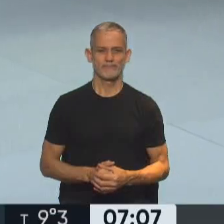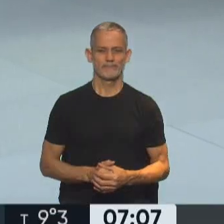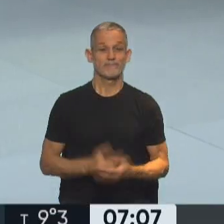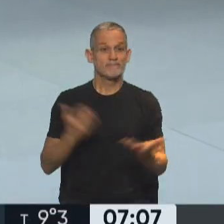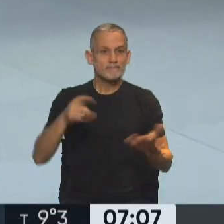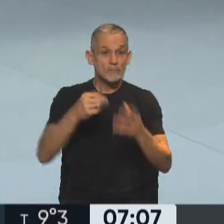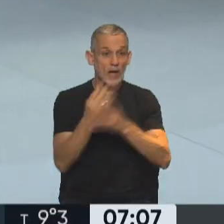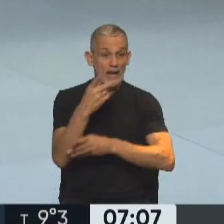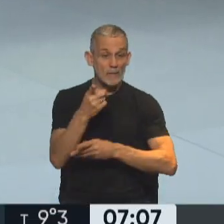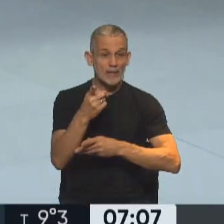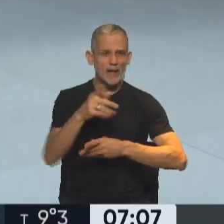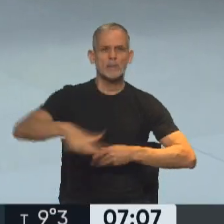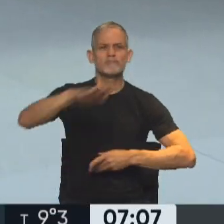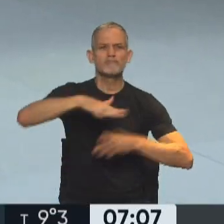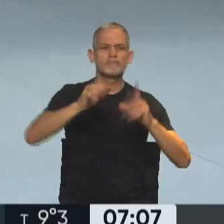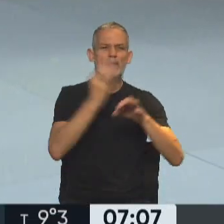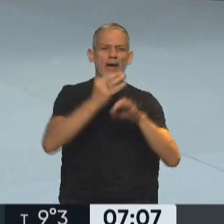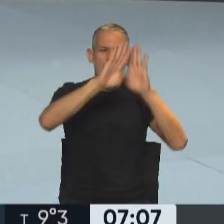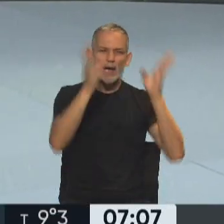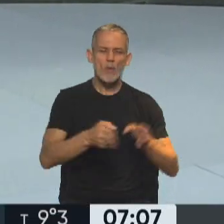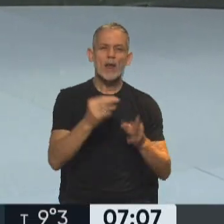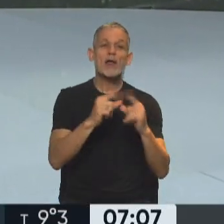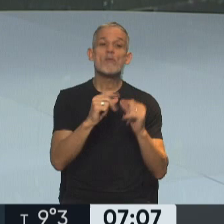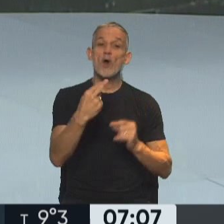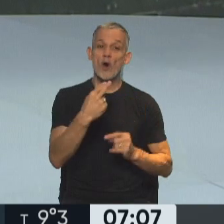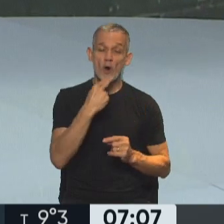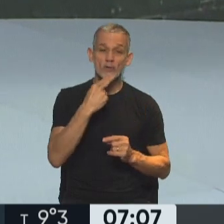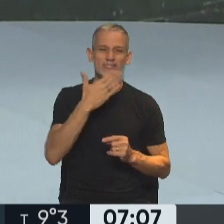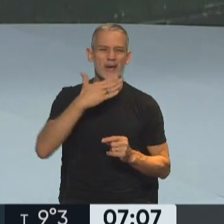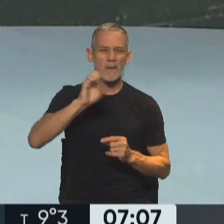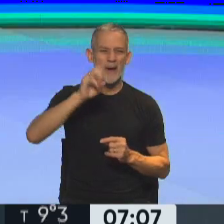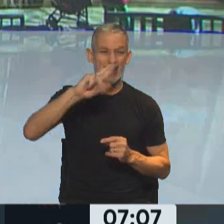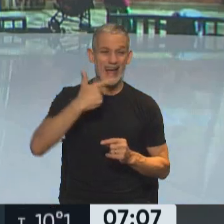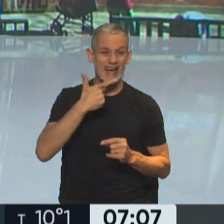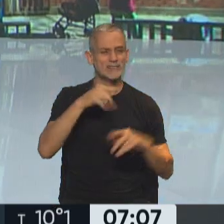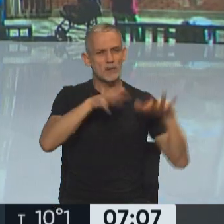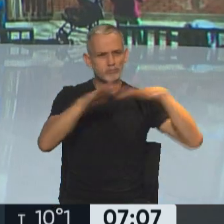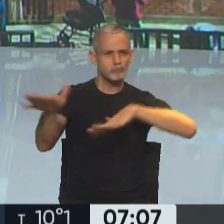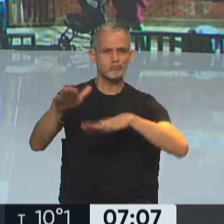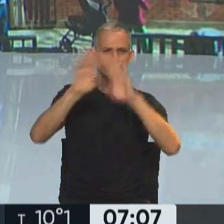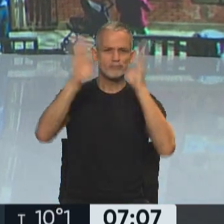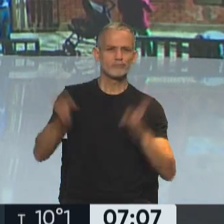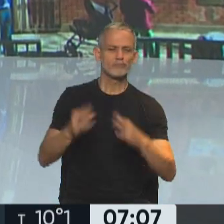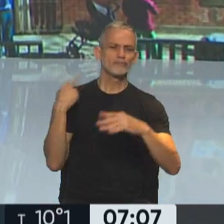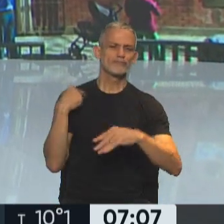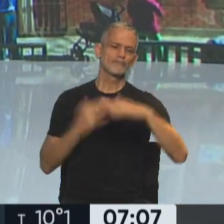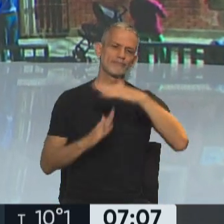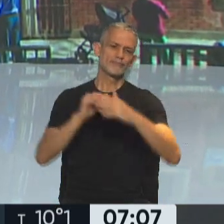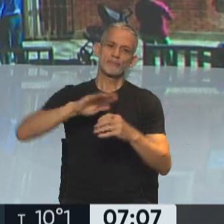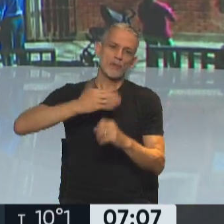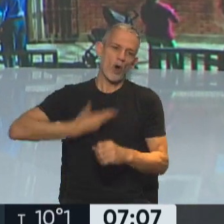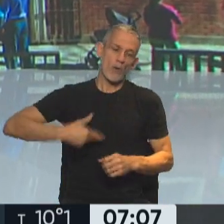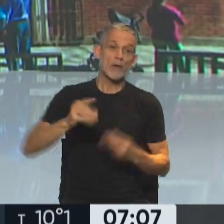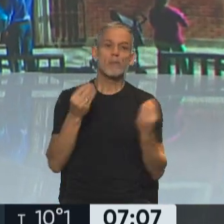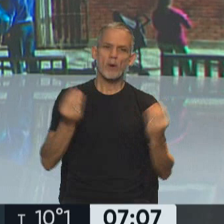Y esta mañana la comunidad educativa de la escuela 11 del barrio porteño de Barracas va a movilizarse hacia la jefatura del gobierno de la ciudad de Buenos Aires. Fue después